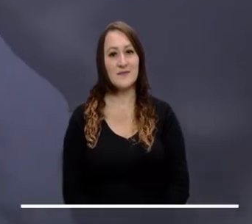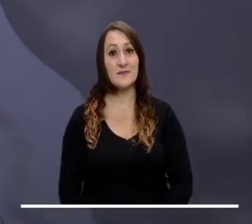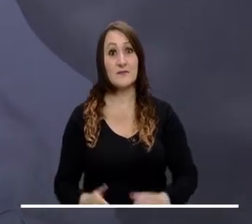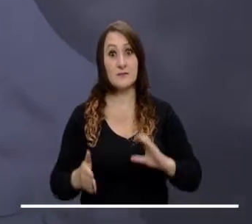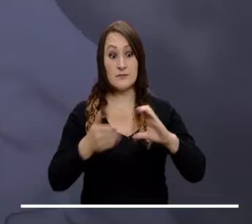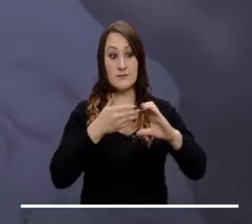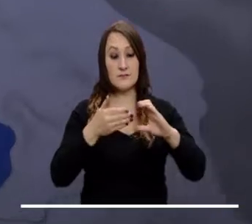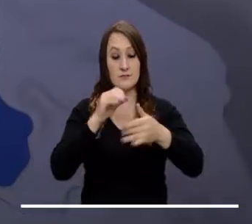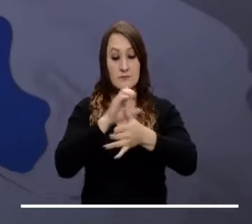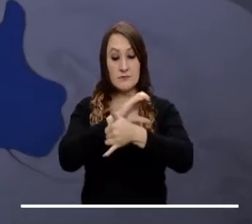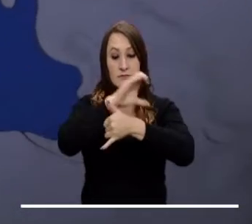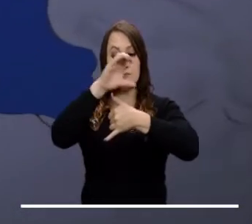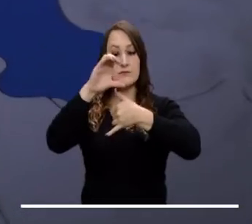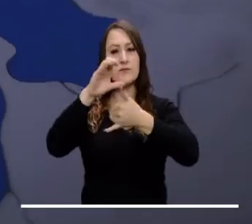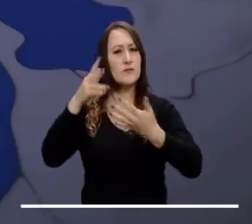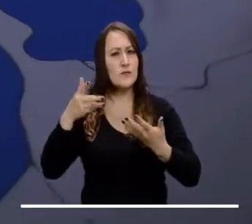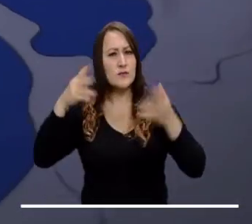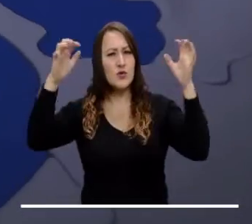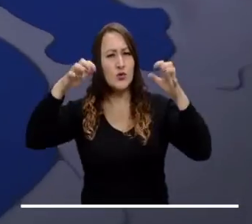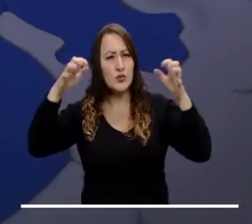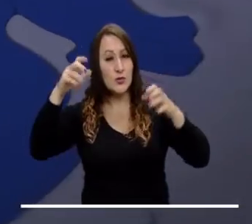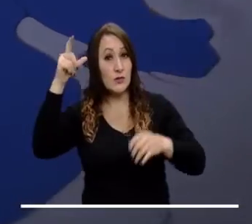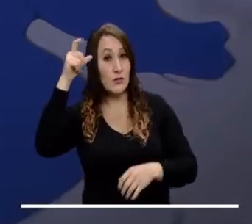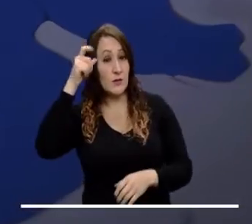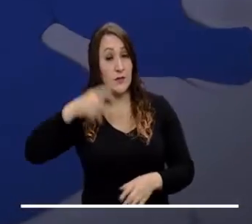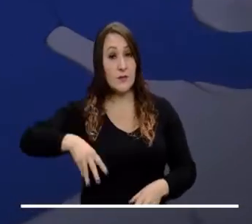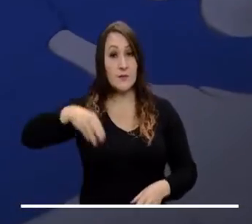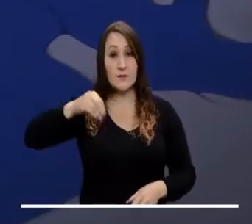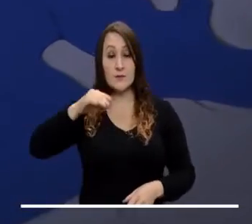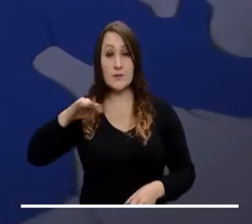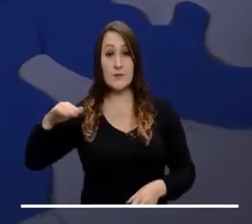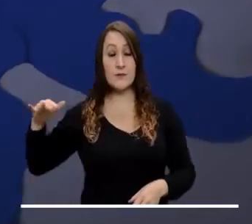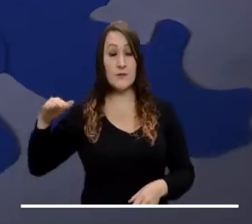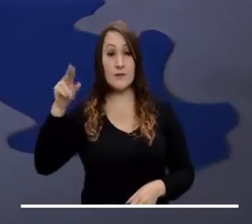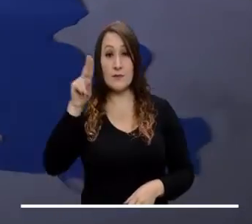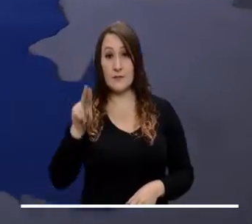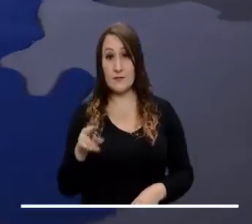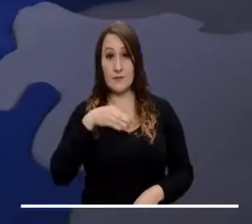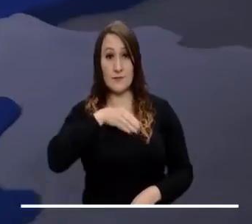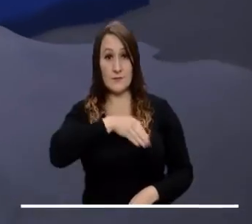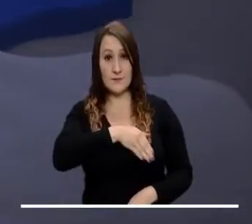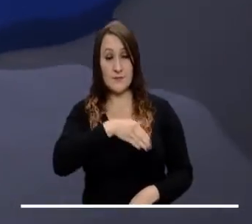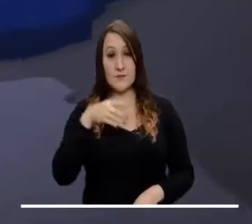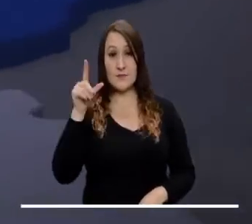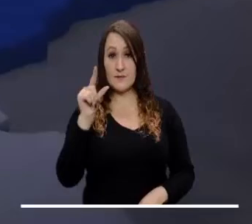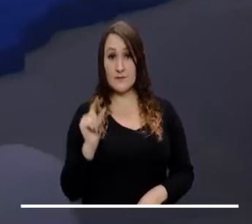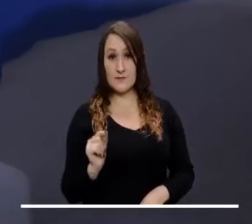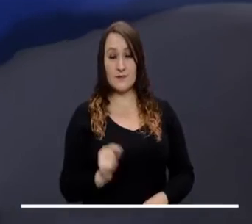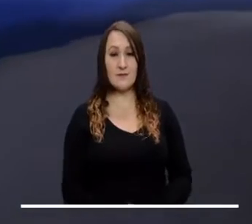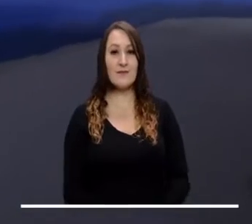Caribe colombiano anuncian algunas lluvias en Córdoba, Magdalena, Sucre, Bolívar y Cesar.